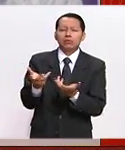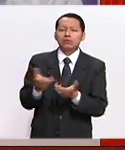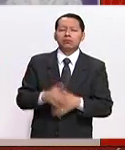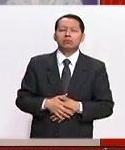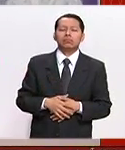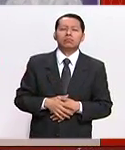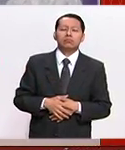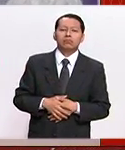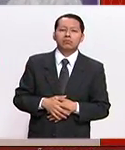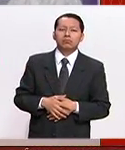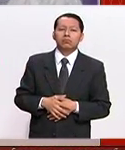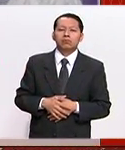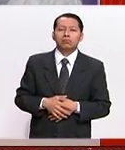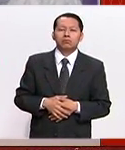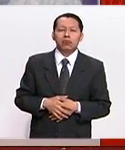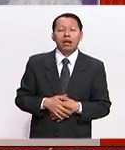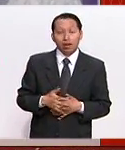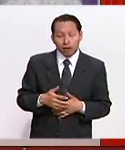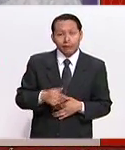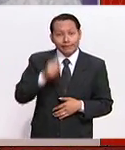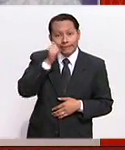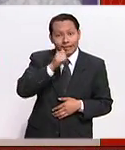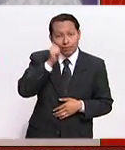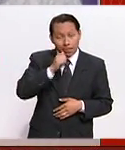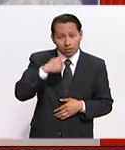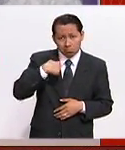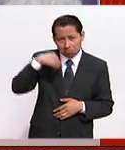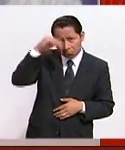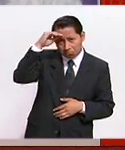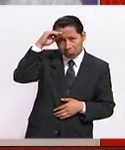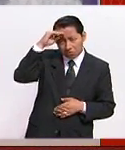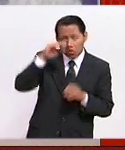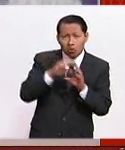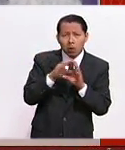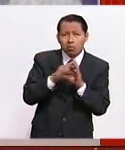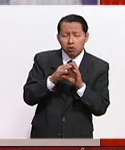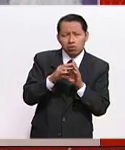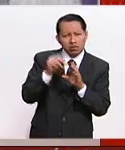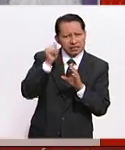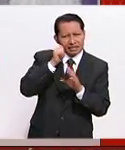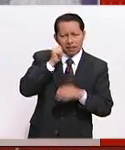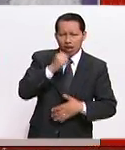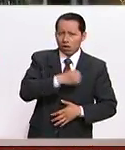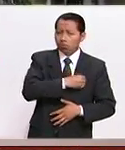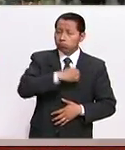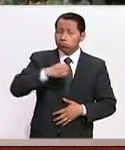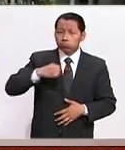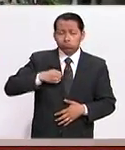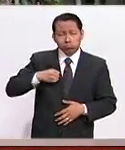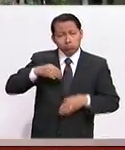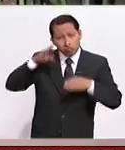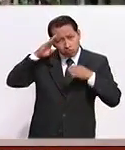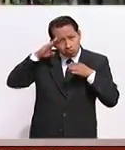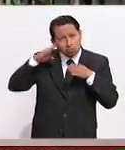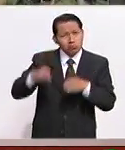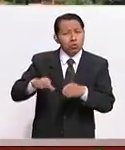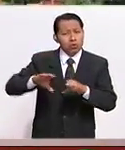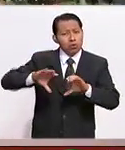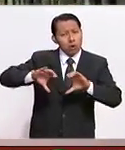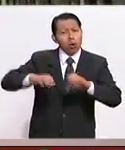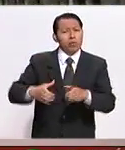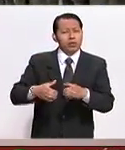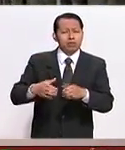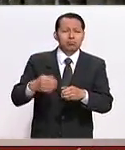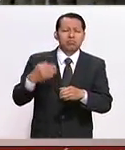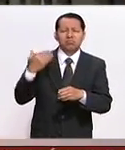Pues, este, siempre he dicho que he estado muy comprometido con la comunidad también desde la situación